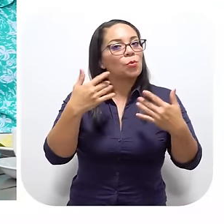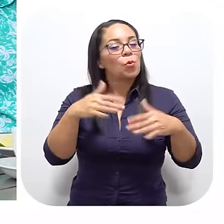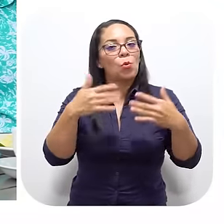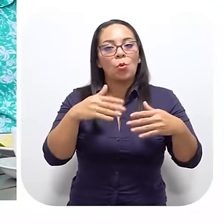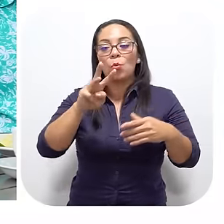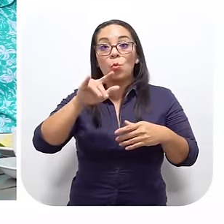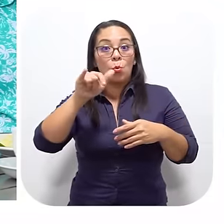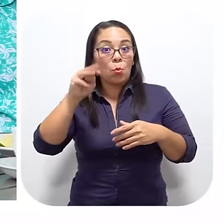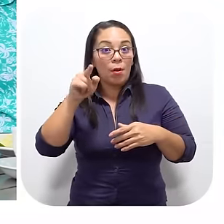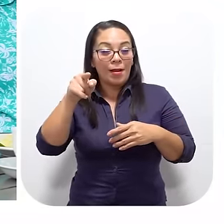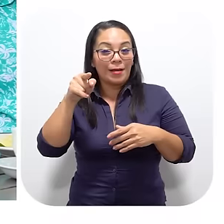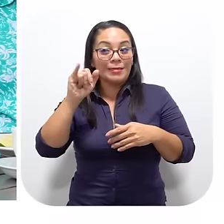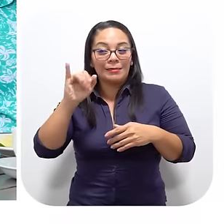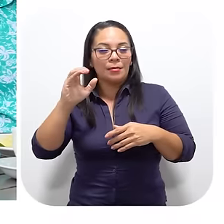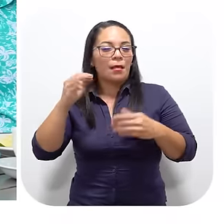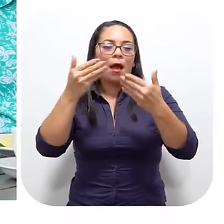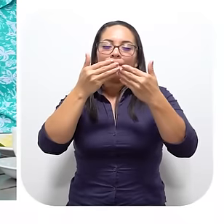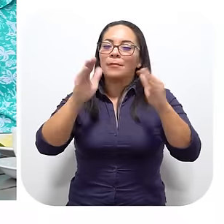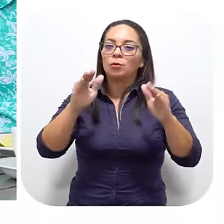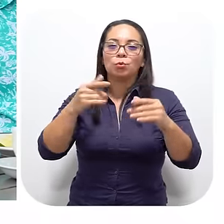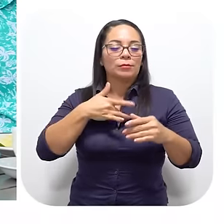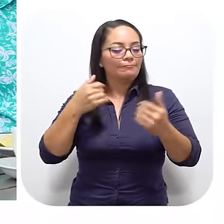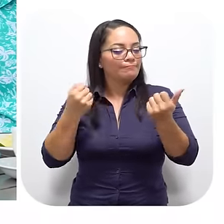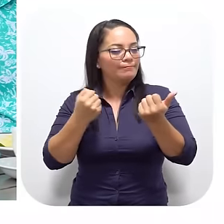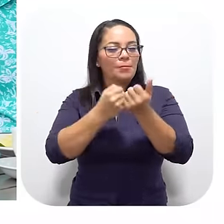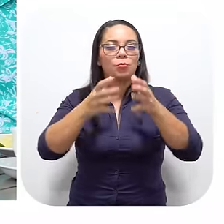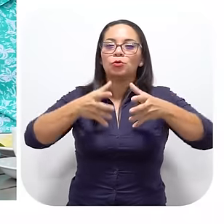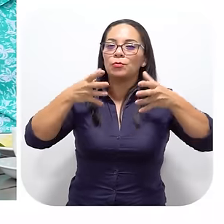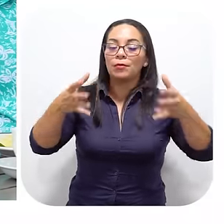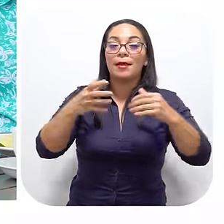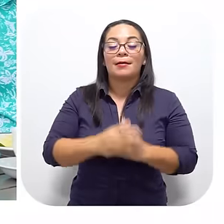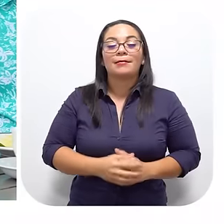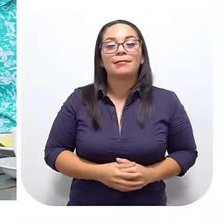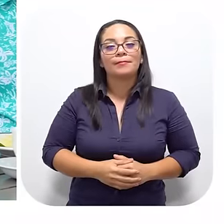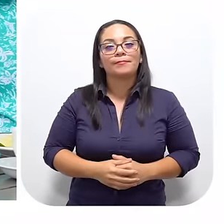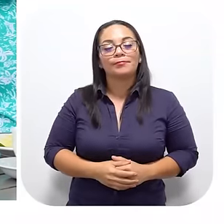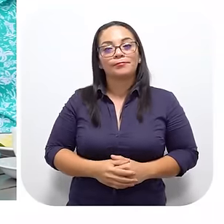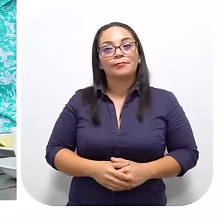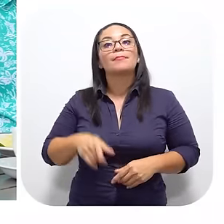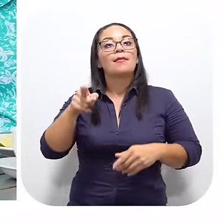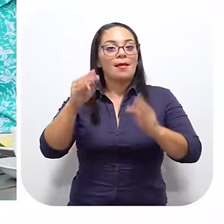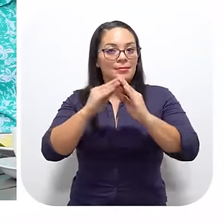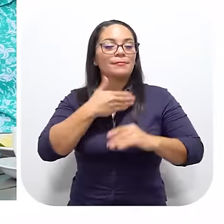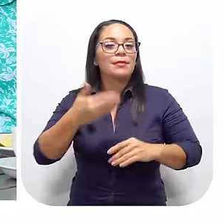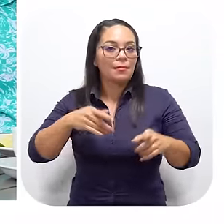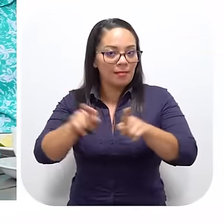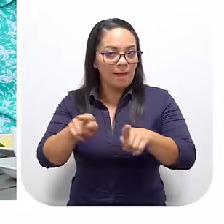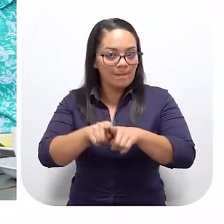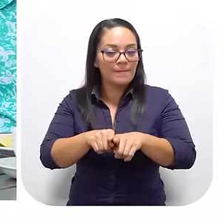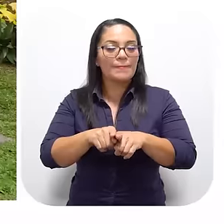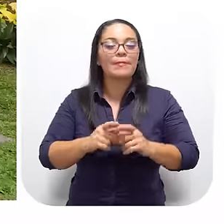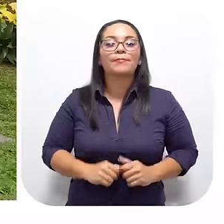Ministro ¿Verdad? Que ha tenido Una gran apertura Y hemos sentido Un gran apoyo También de parte De la Casa